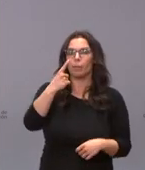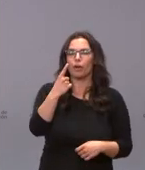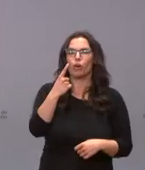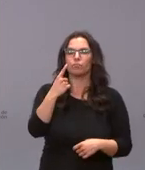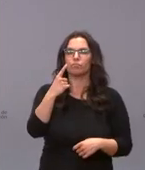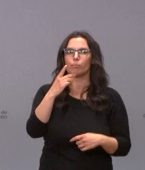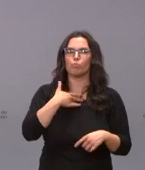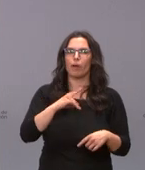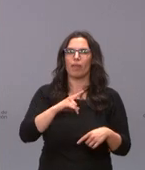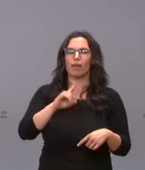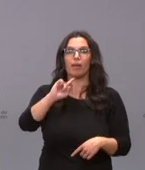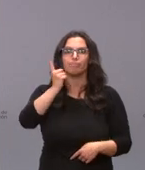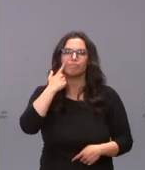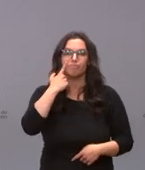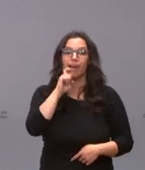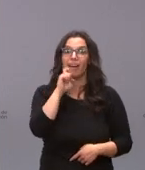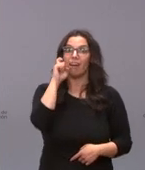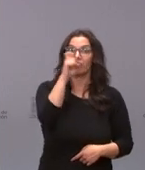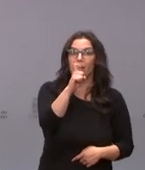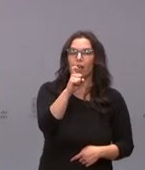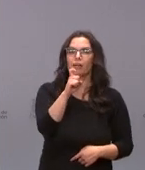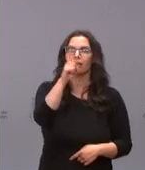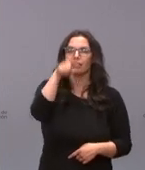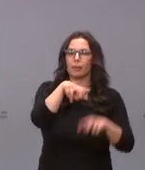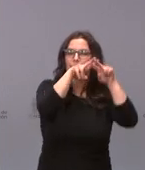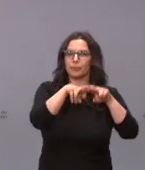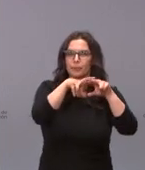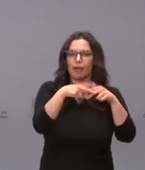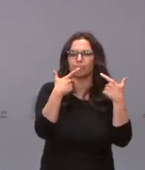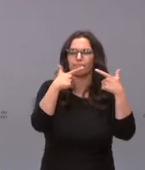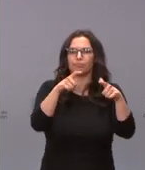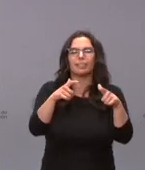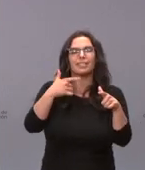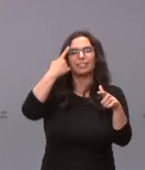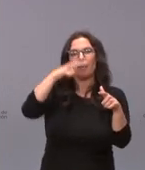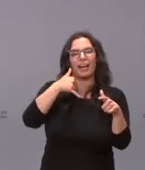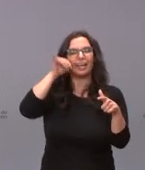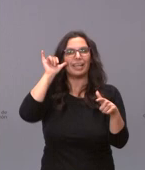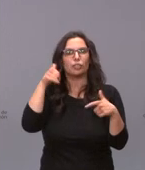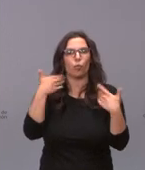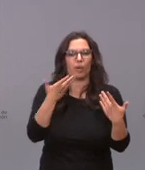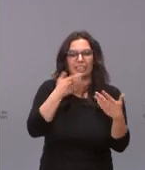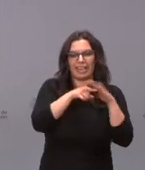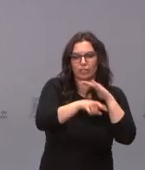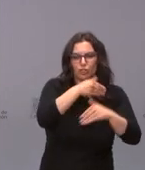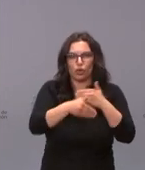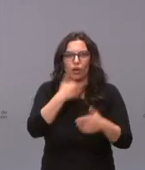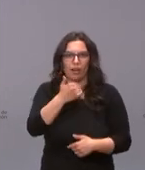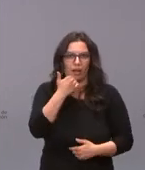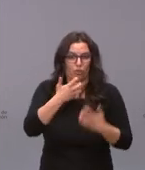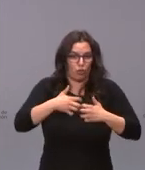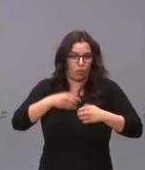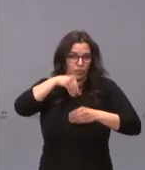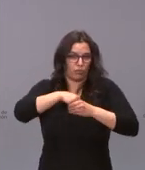identificar, alertar y, en su caso, clasificar los riesgos legales existentes por la operativa de gestión o funcionamiento de la Administración.